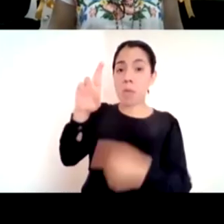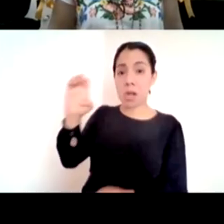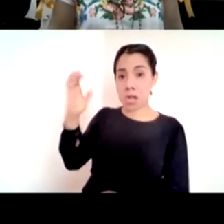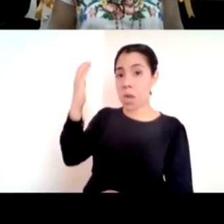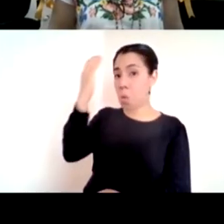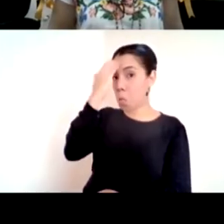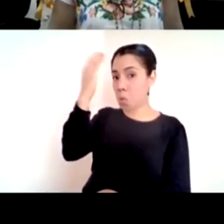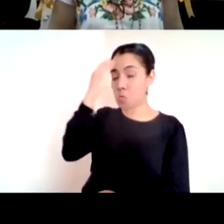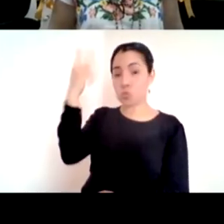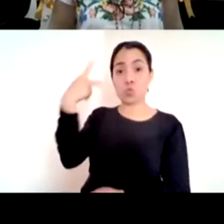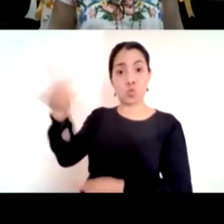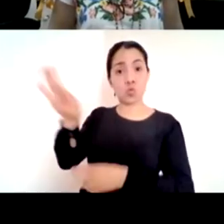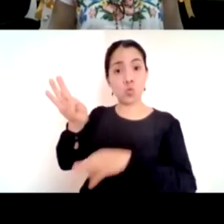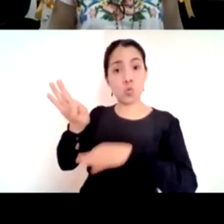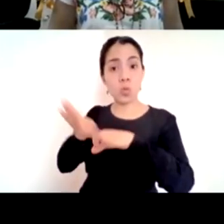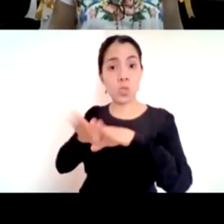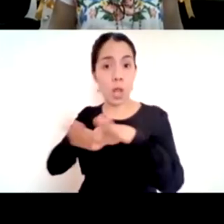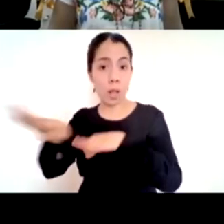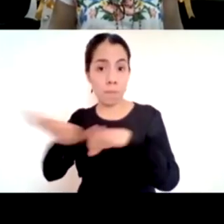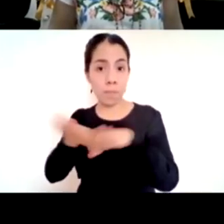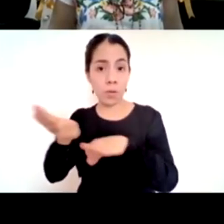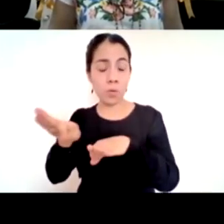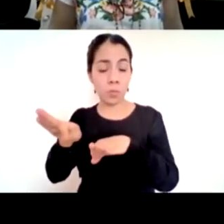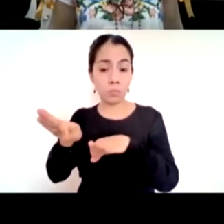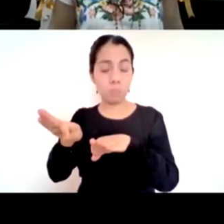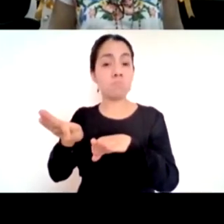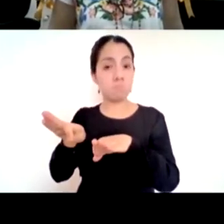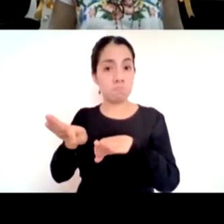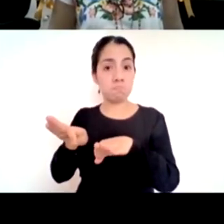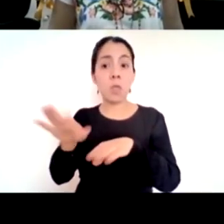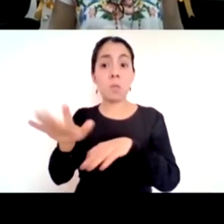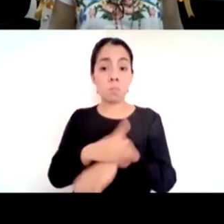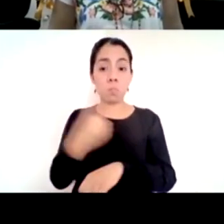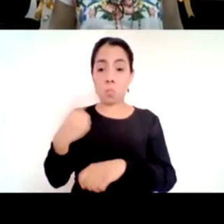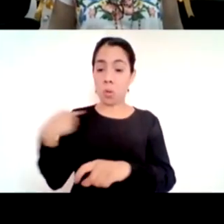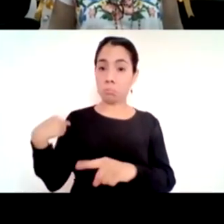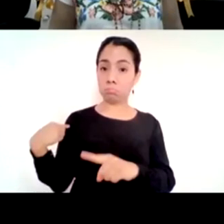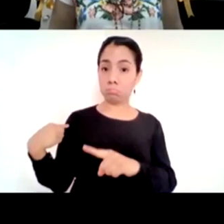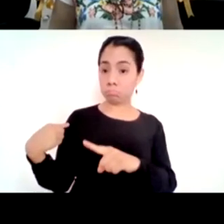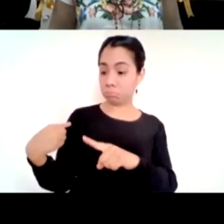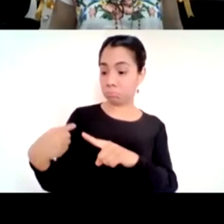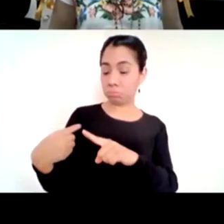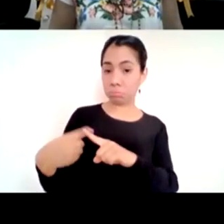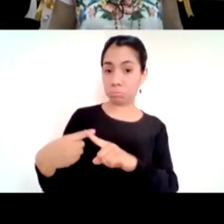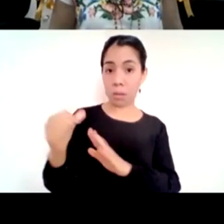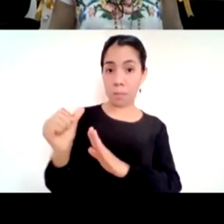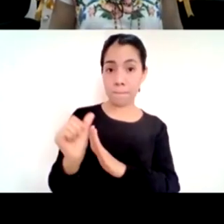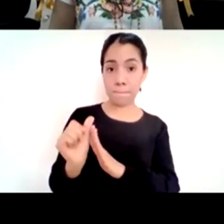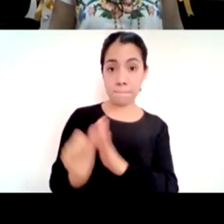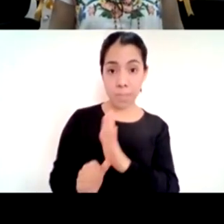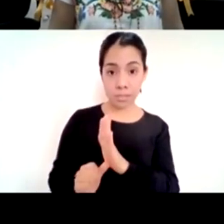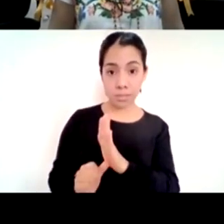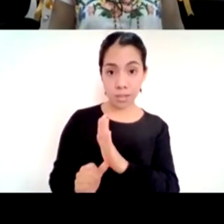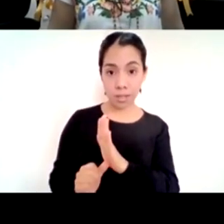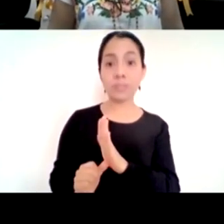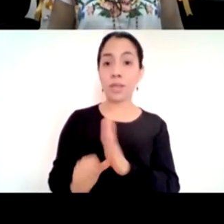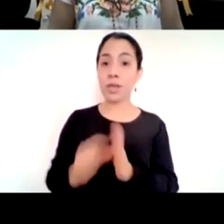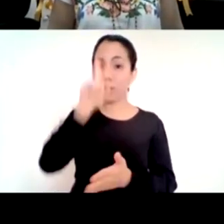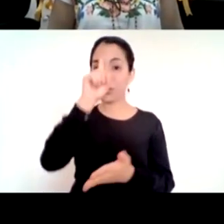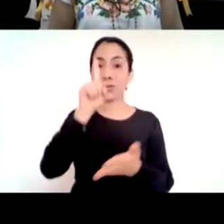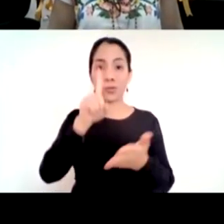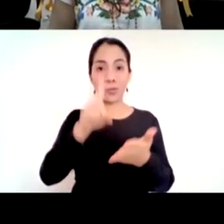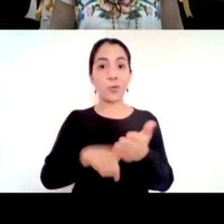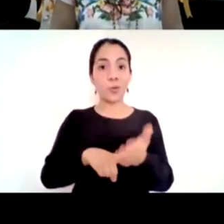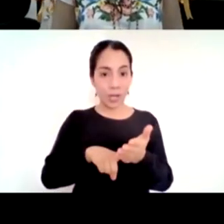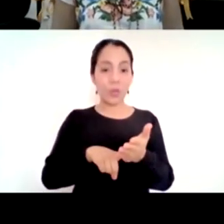lo digamos yo creo que en estos meses ha cambiado muchísimo y se ha valorado muchísimo y